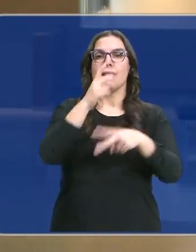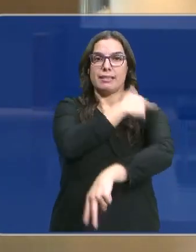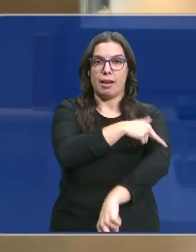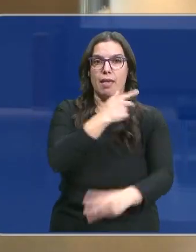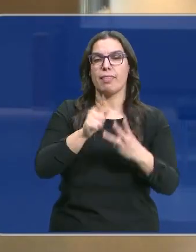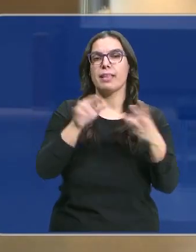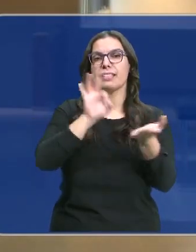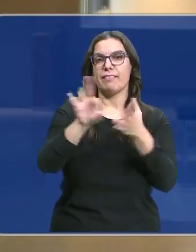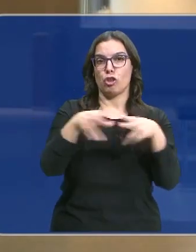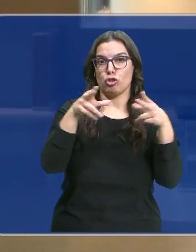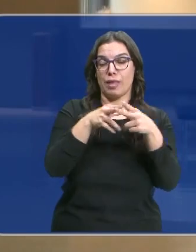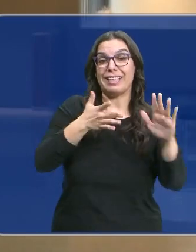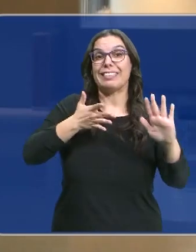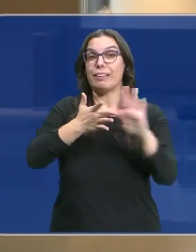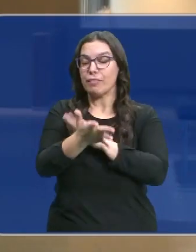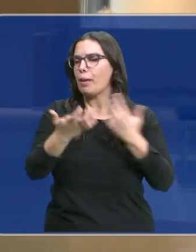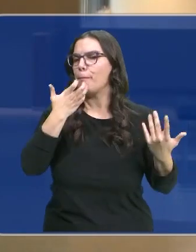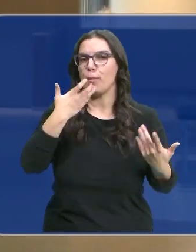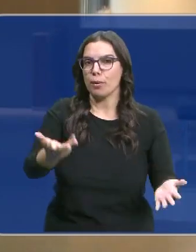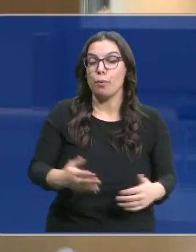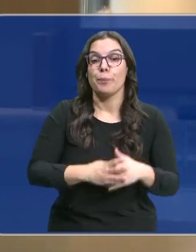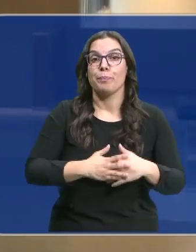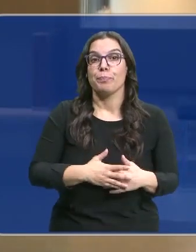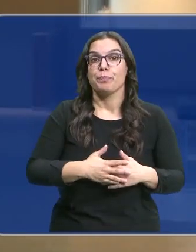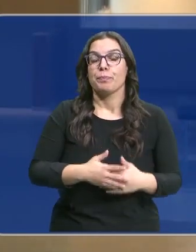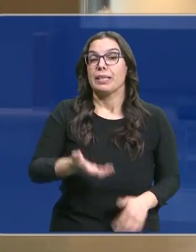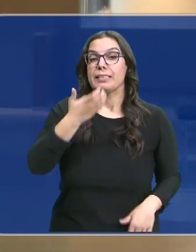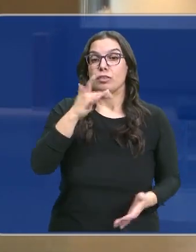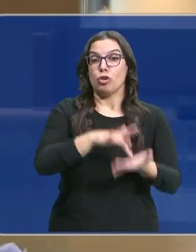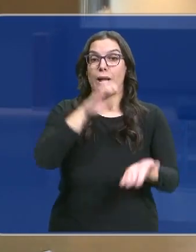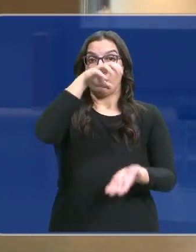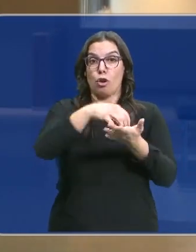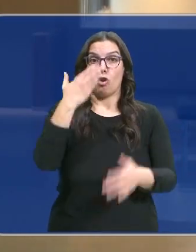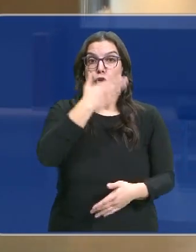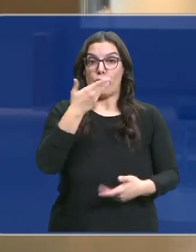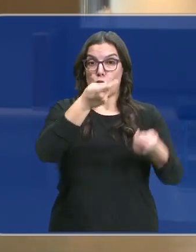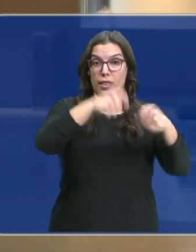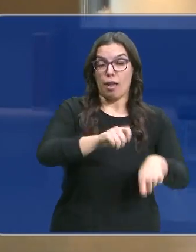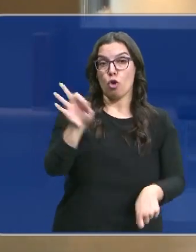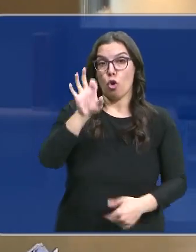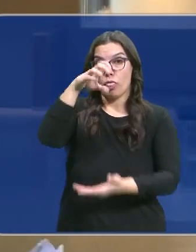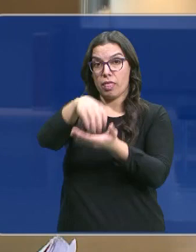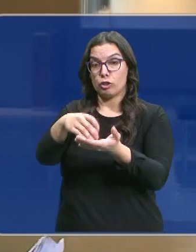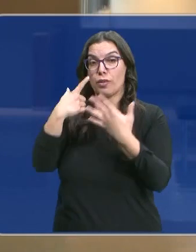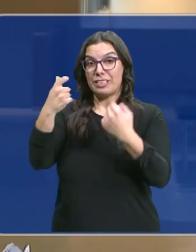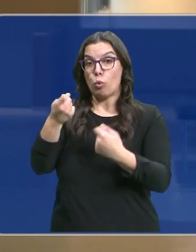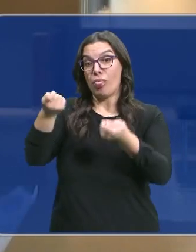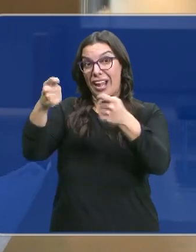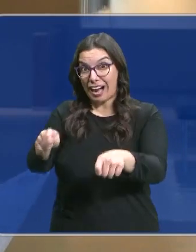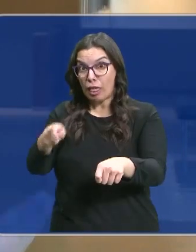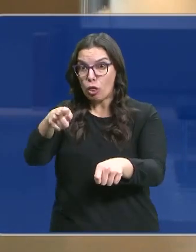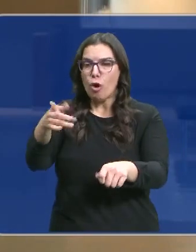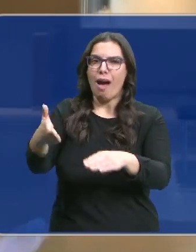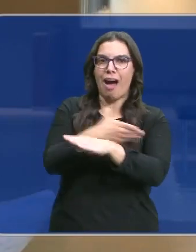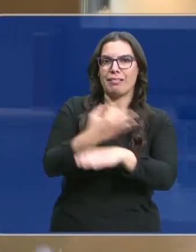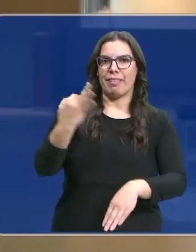servicios sociales. Y esto quiere decir, por ejemplo, que el cierre de cualquier colegio o el cierre de un centro de salud tendrá que pasar